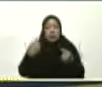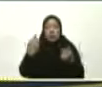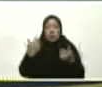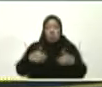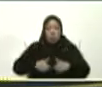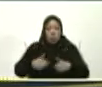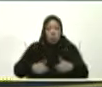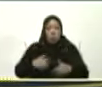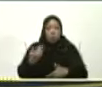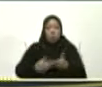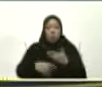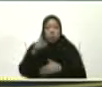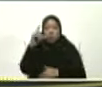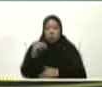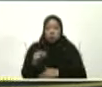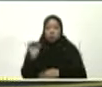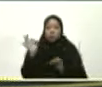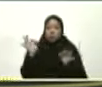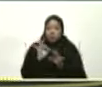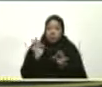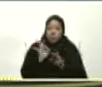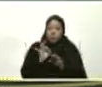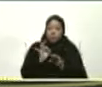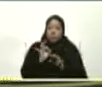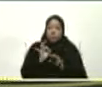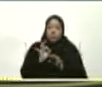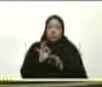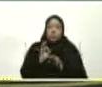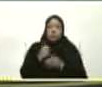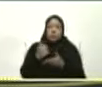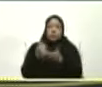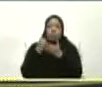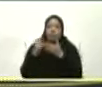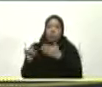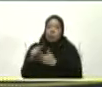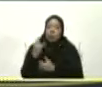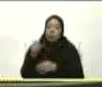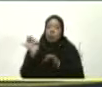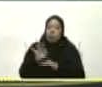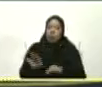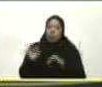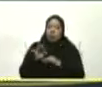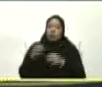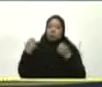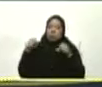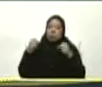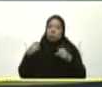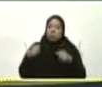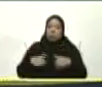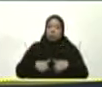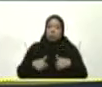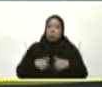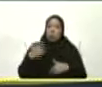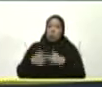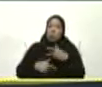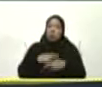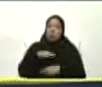A veces con nada Y eso nos ha enseñado Un método De la eficacia De la eficiencia